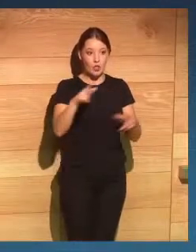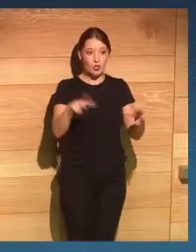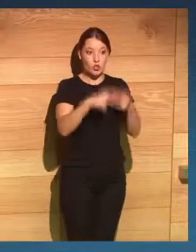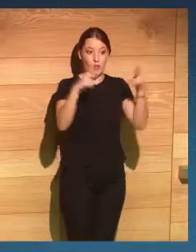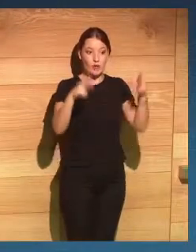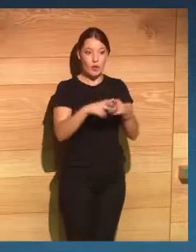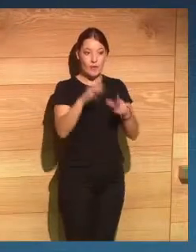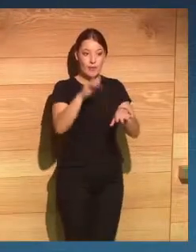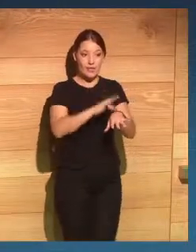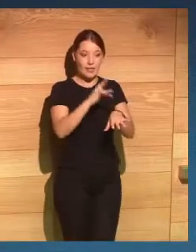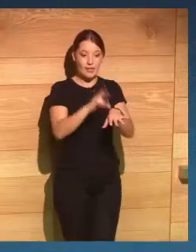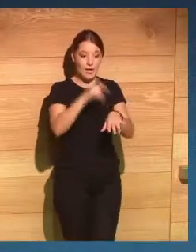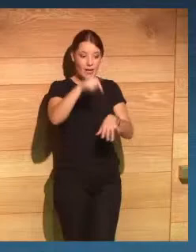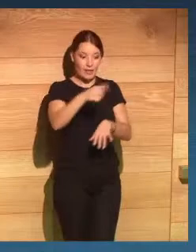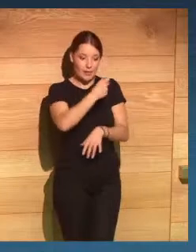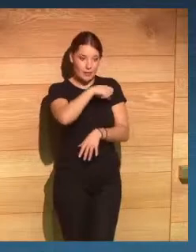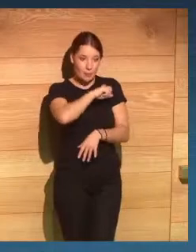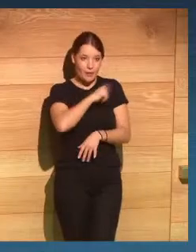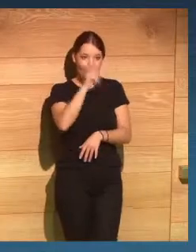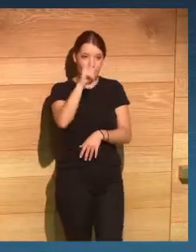del Instituto de Ingeniería de España